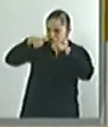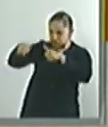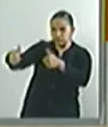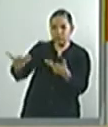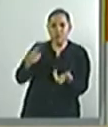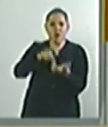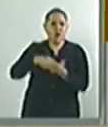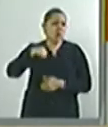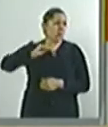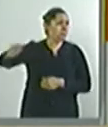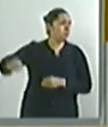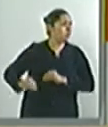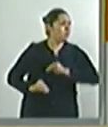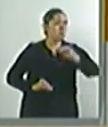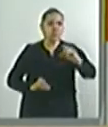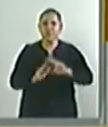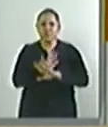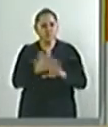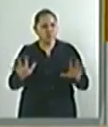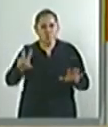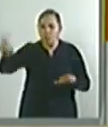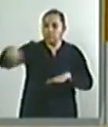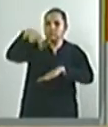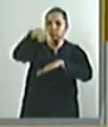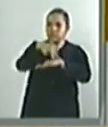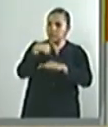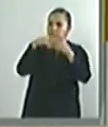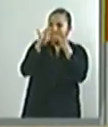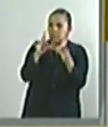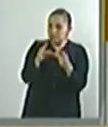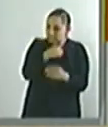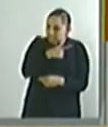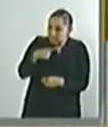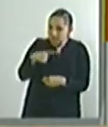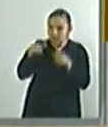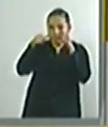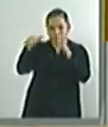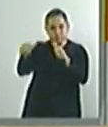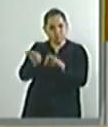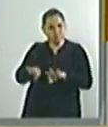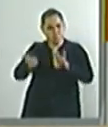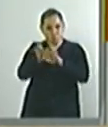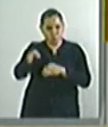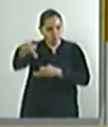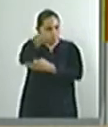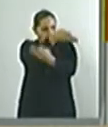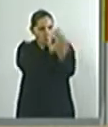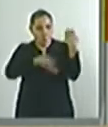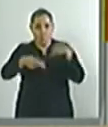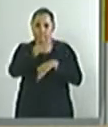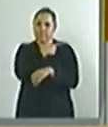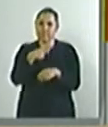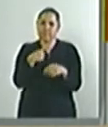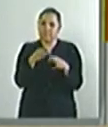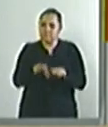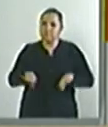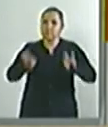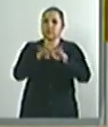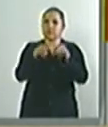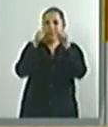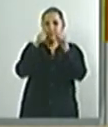no me canso de insistir en ello. Por favor, creo que le haríamos un gran favor de nuevo